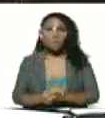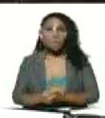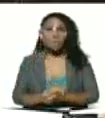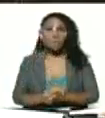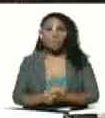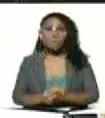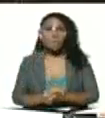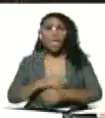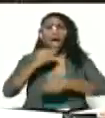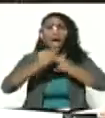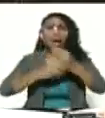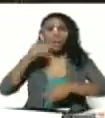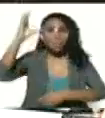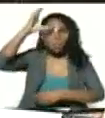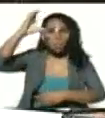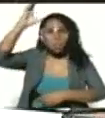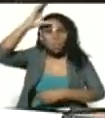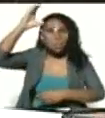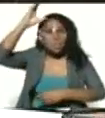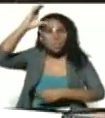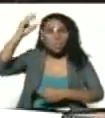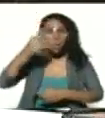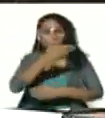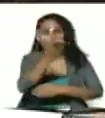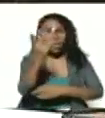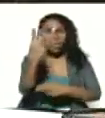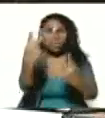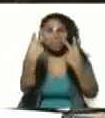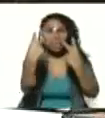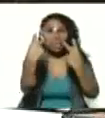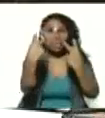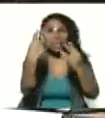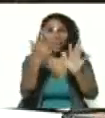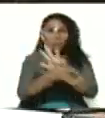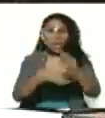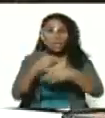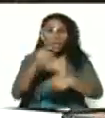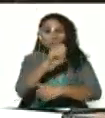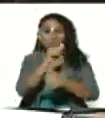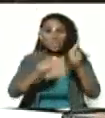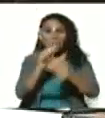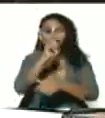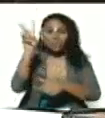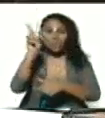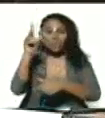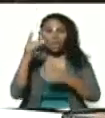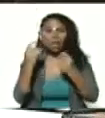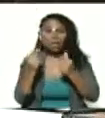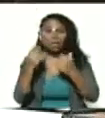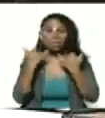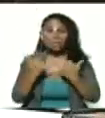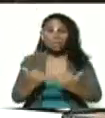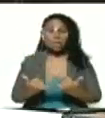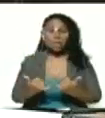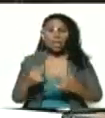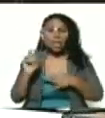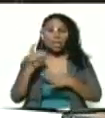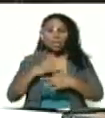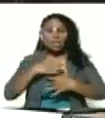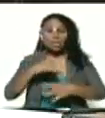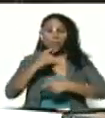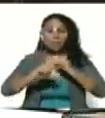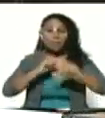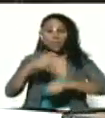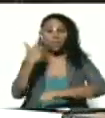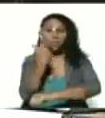hagamos conciencia fíjense ustedes aquí está la vicepresidenta que también tiene información bien fresca bien interesante sobre el proceso de